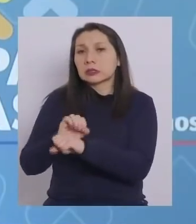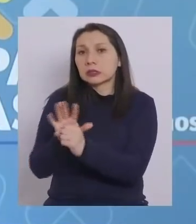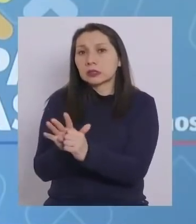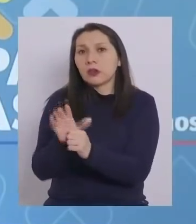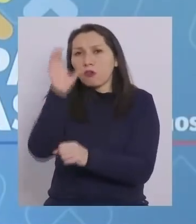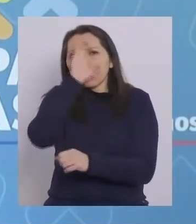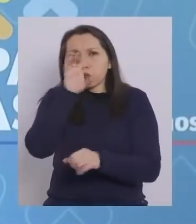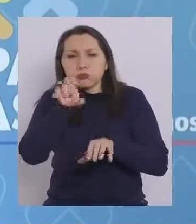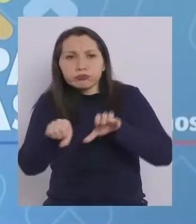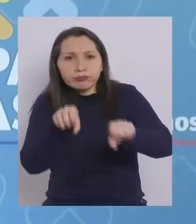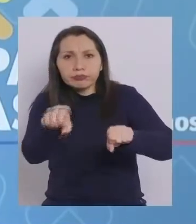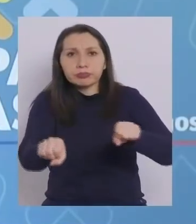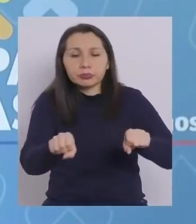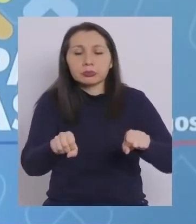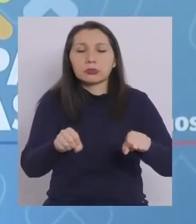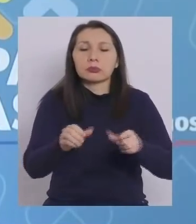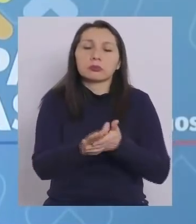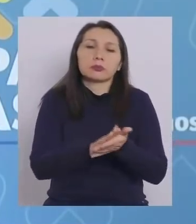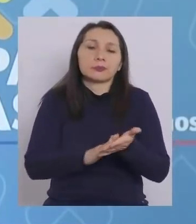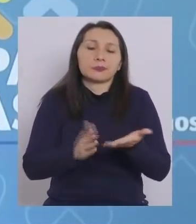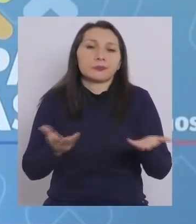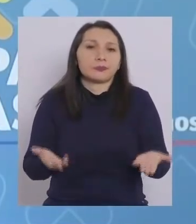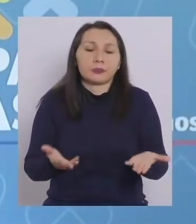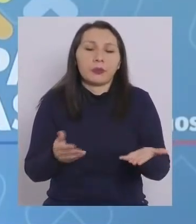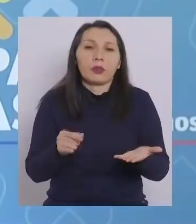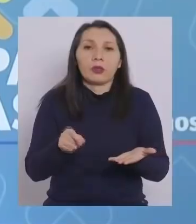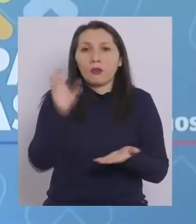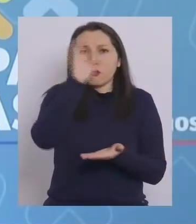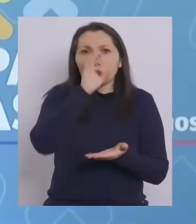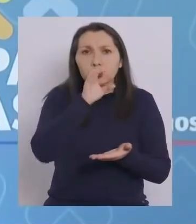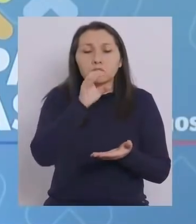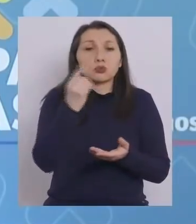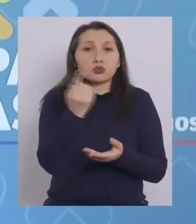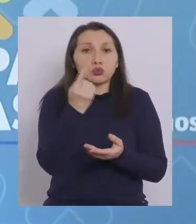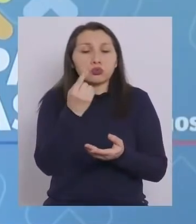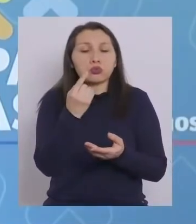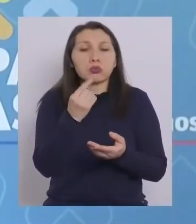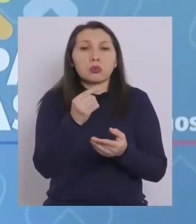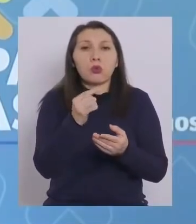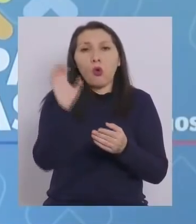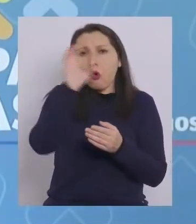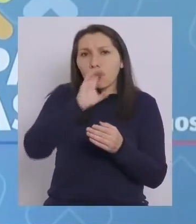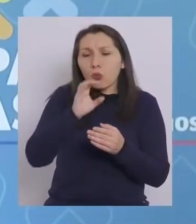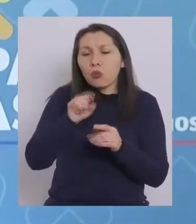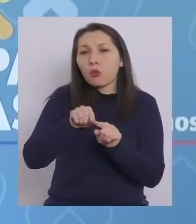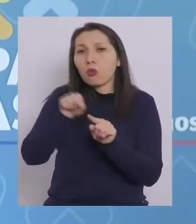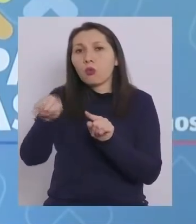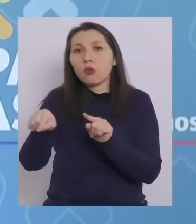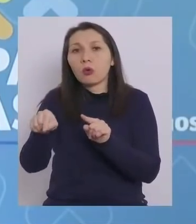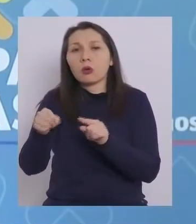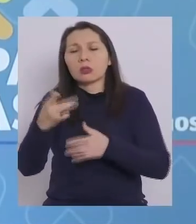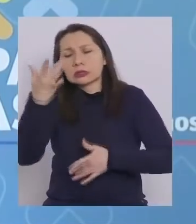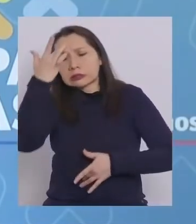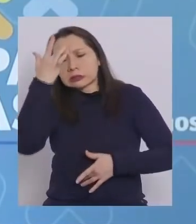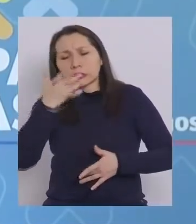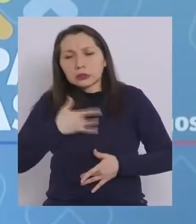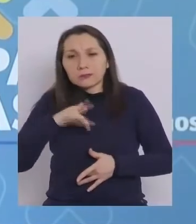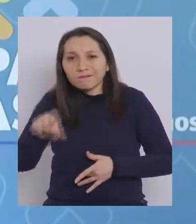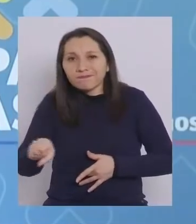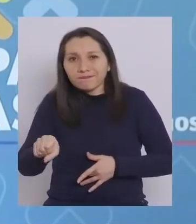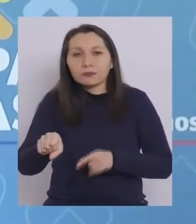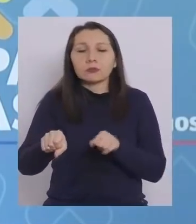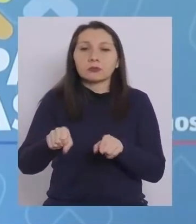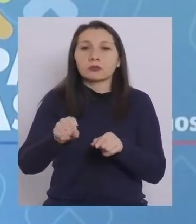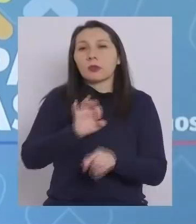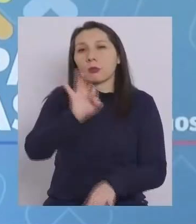la búsqueda activa, ya sea por búsqueda activa sola o por búsqueda con síntomas, en